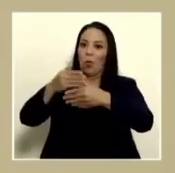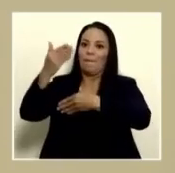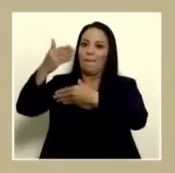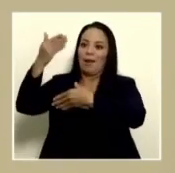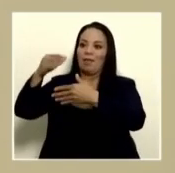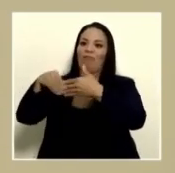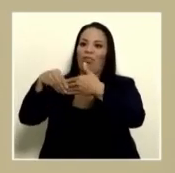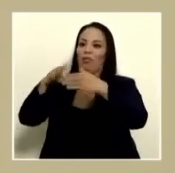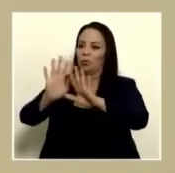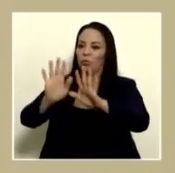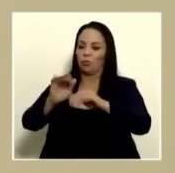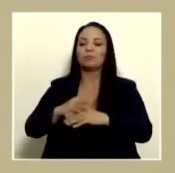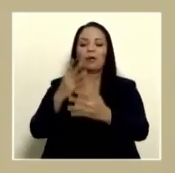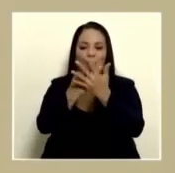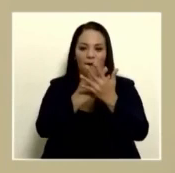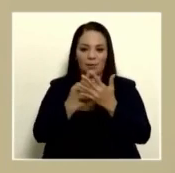les